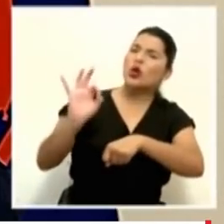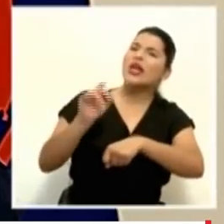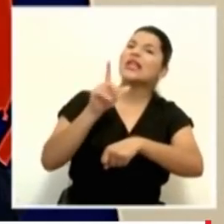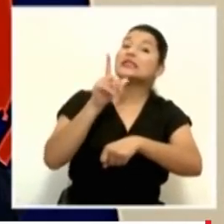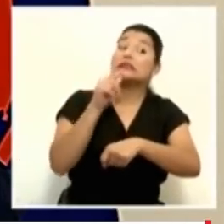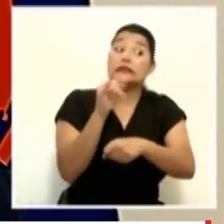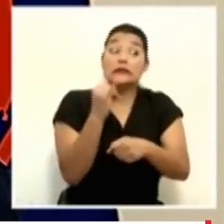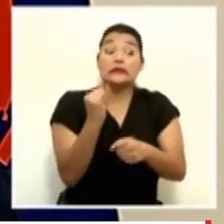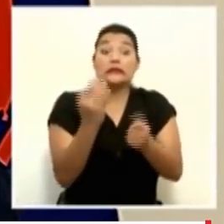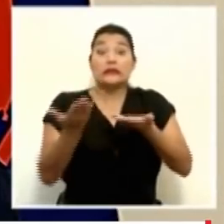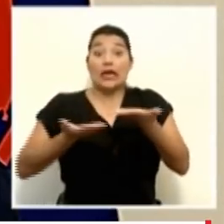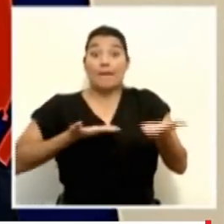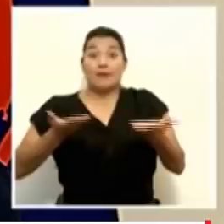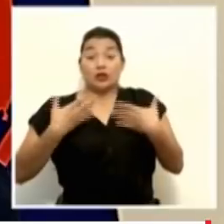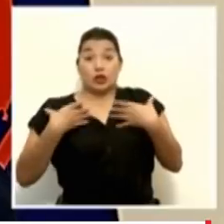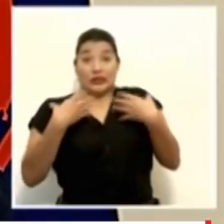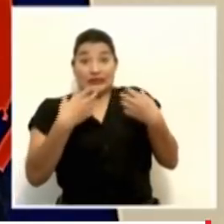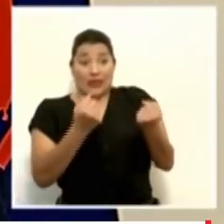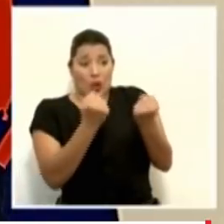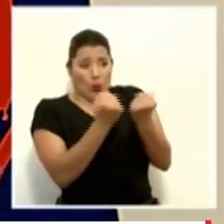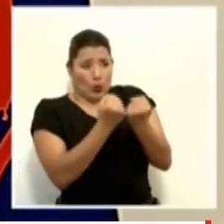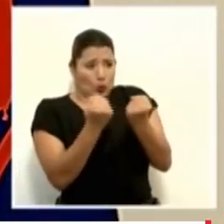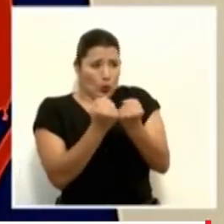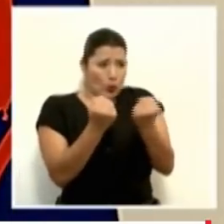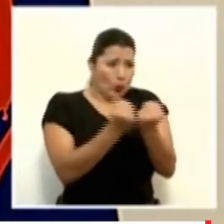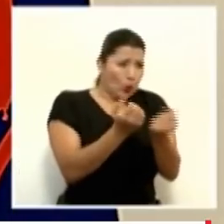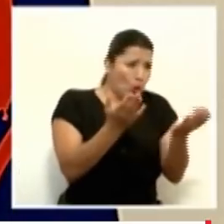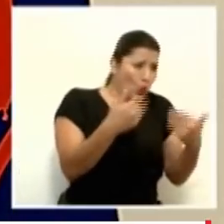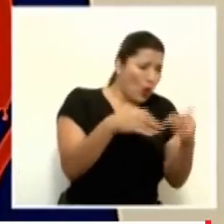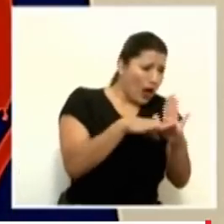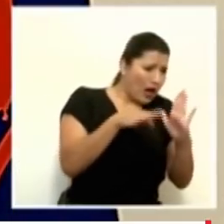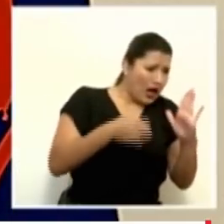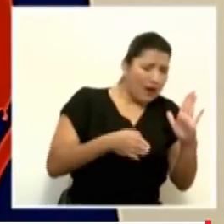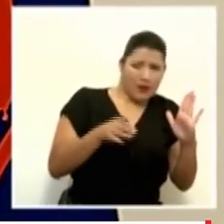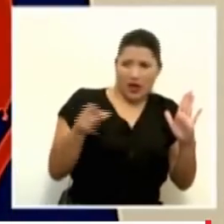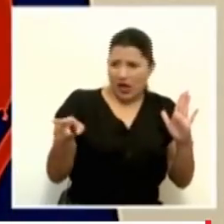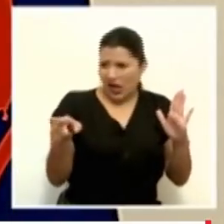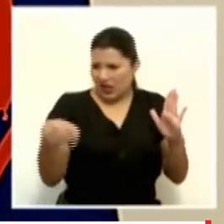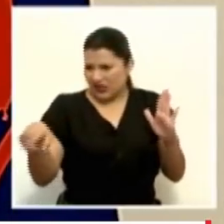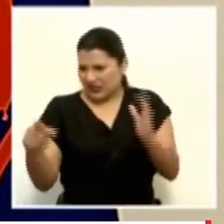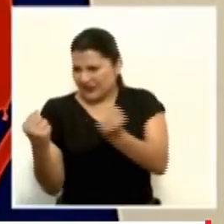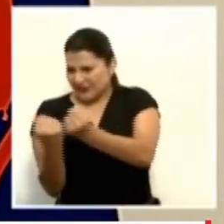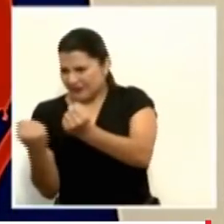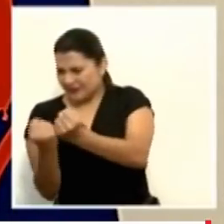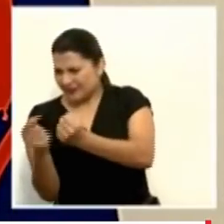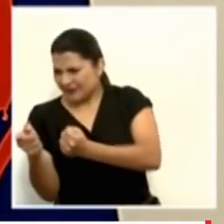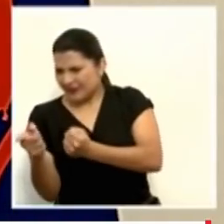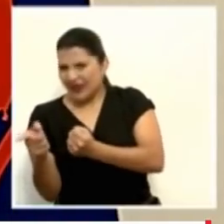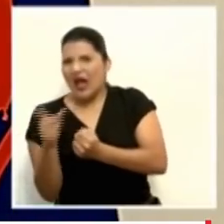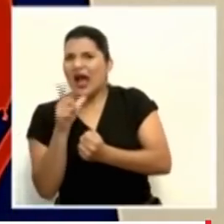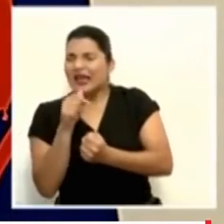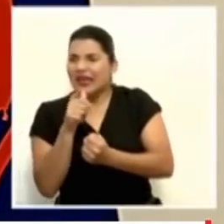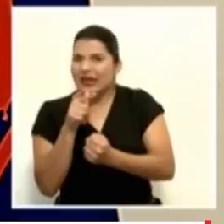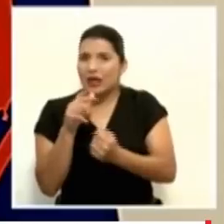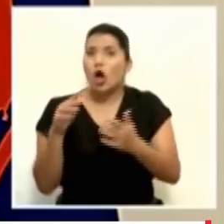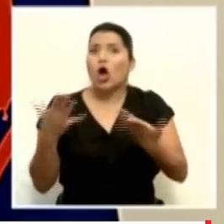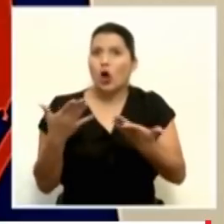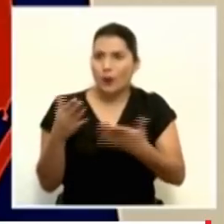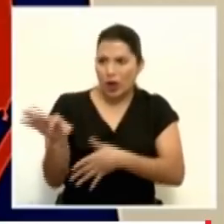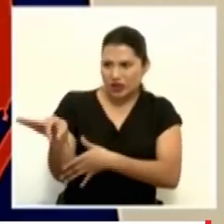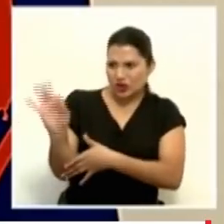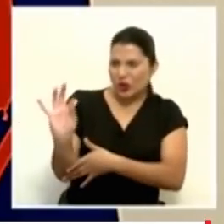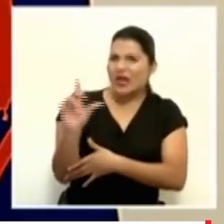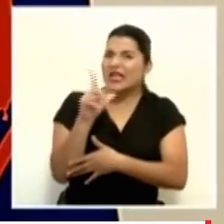quién va para unidad de cuidados intensivos si los servicios se llegan a saturar? ¿Cuál será el criterio para escoger a la persona que